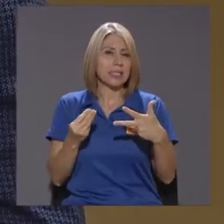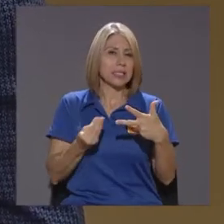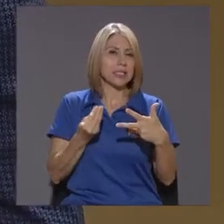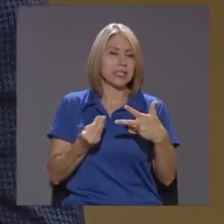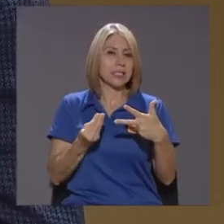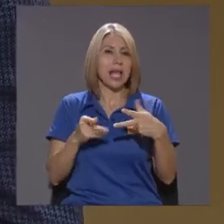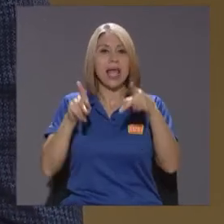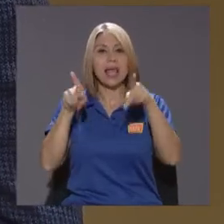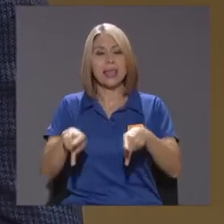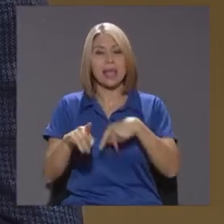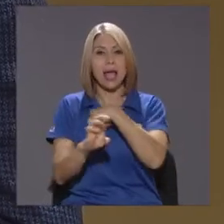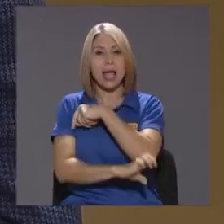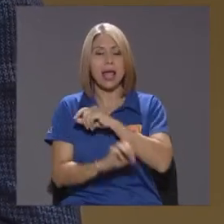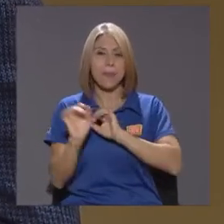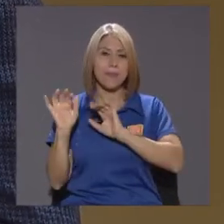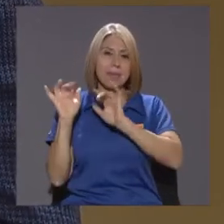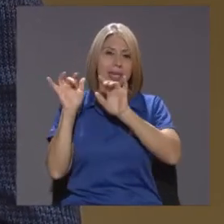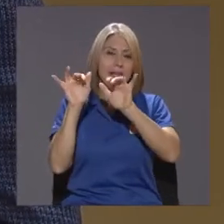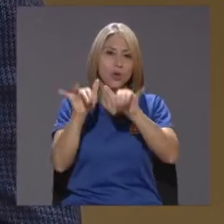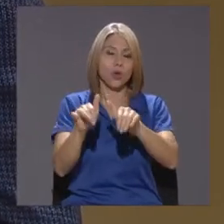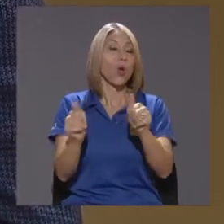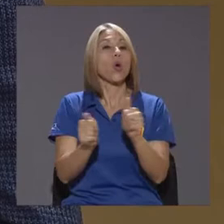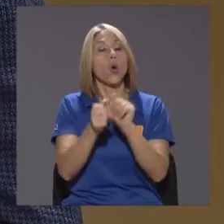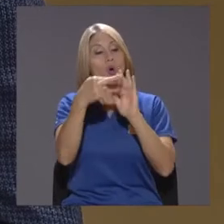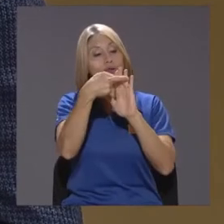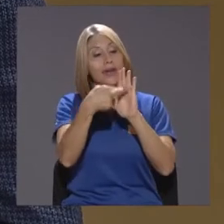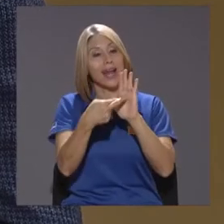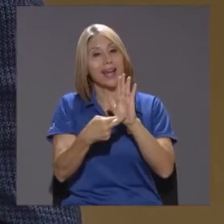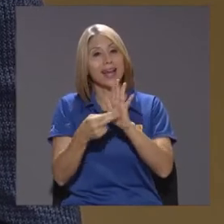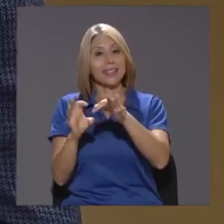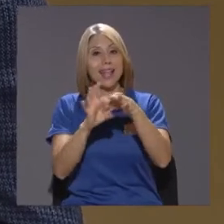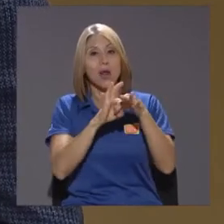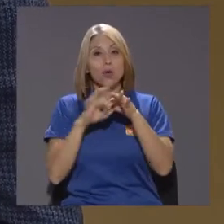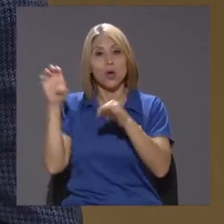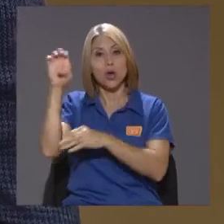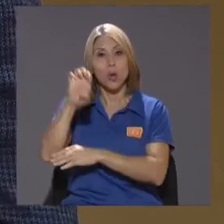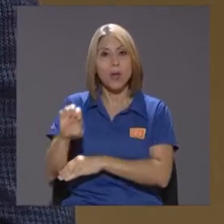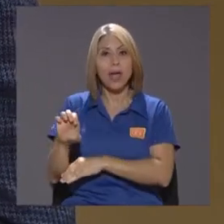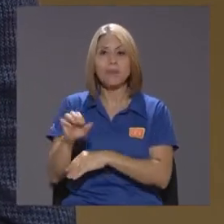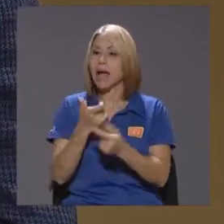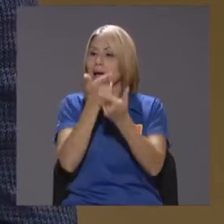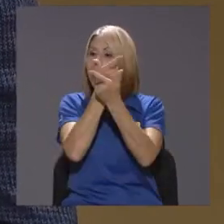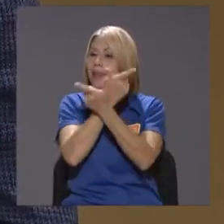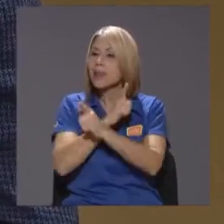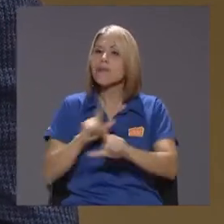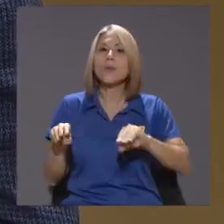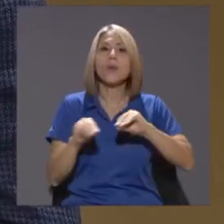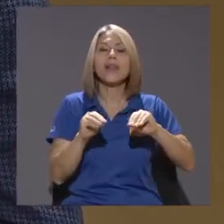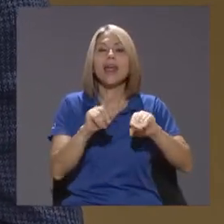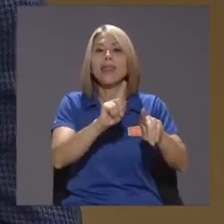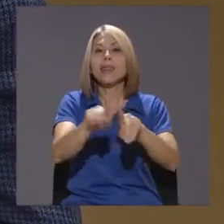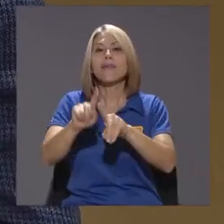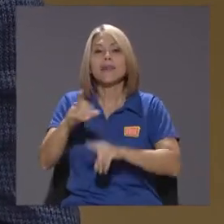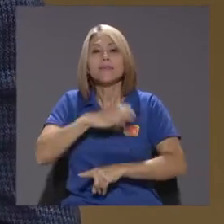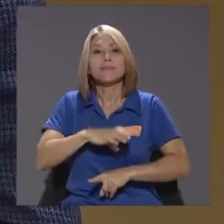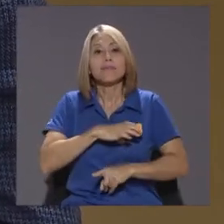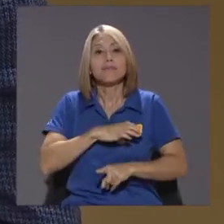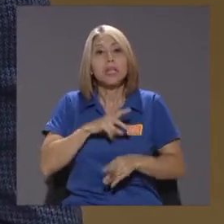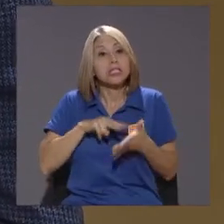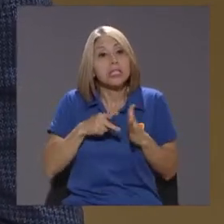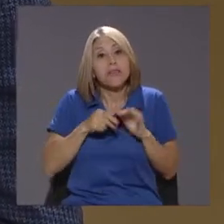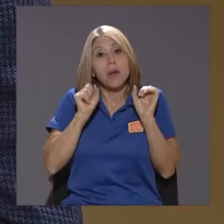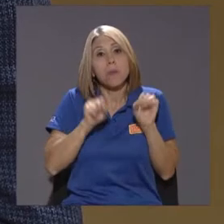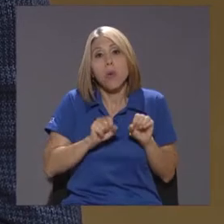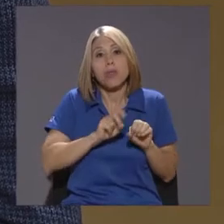migratorio Bajo las reglas De la Unión Europea Hay libre movilidad De factores Lo cual incluye La mano de obra Y por lo tanto